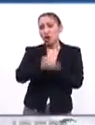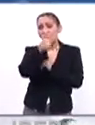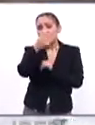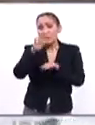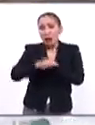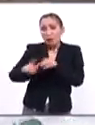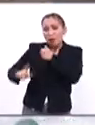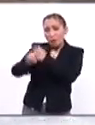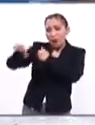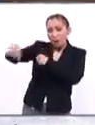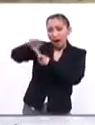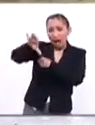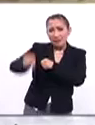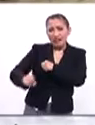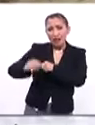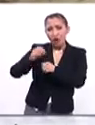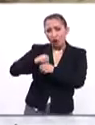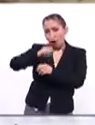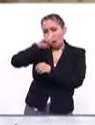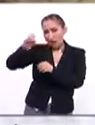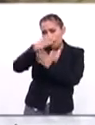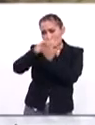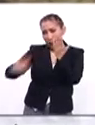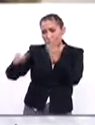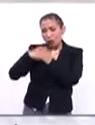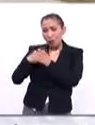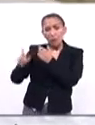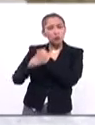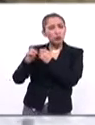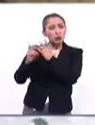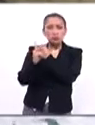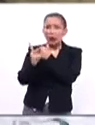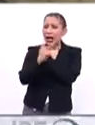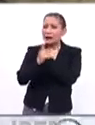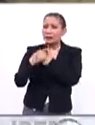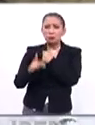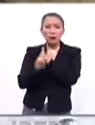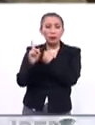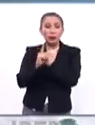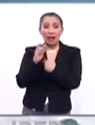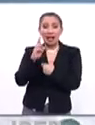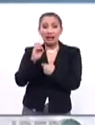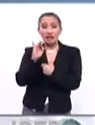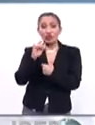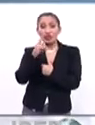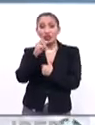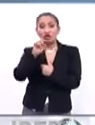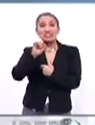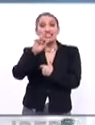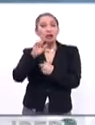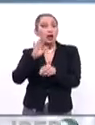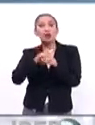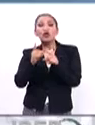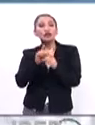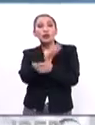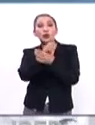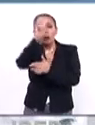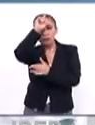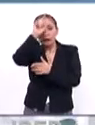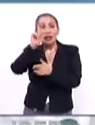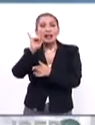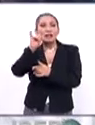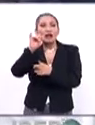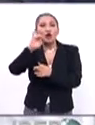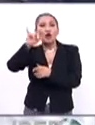aumento de conflictos en África y Oriente Medio impacta en decenas de países. Los refugiados sirios han huido principalmente a Turquía,